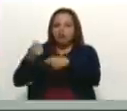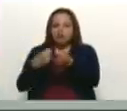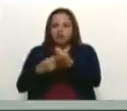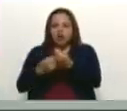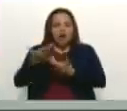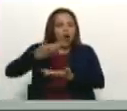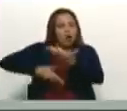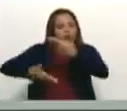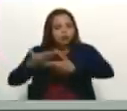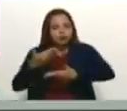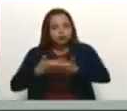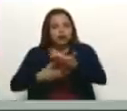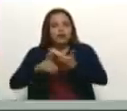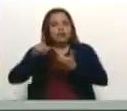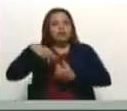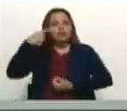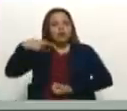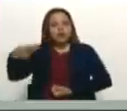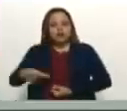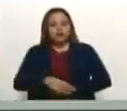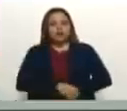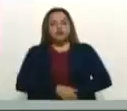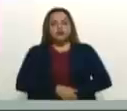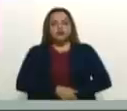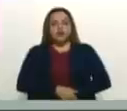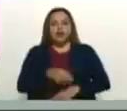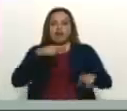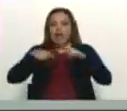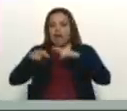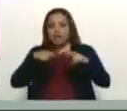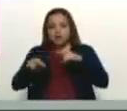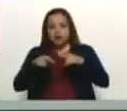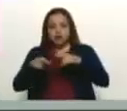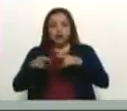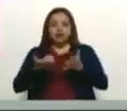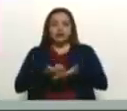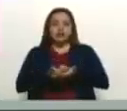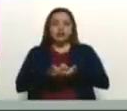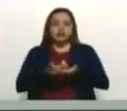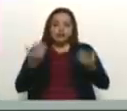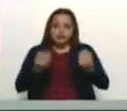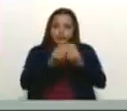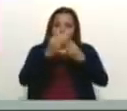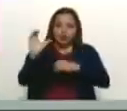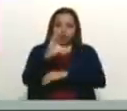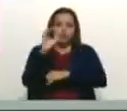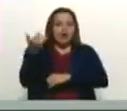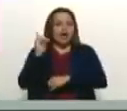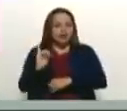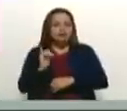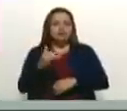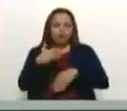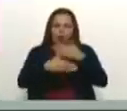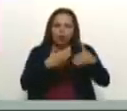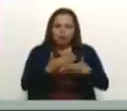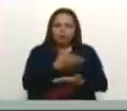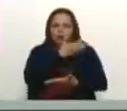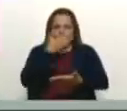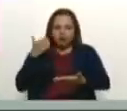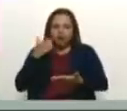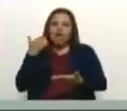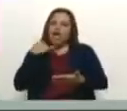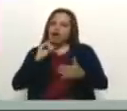diplomático, en el frente político. Las relaciones con Colombia van llegando a un punto óptimo. Y vamos a seguir